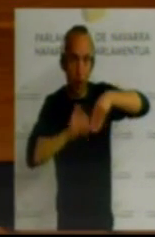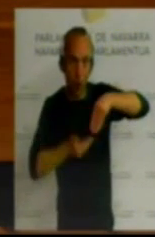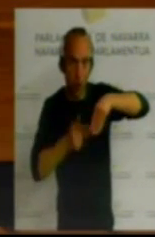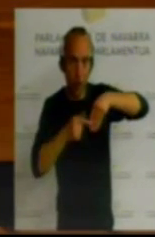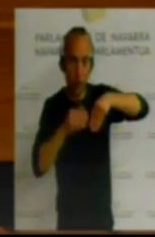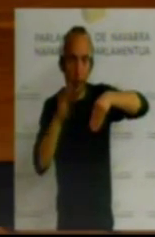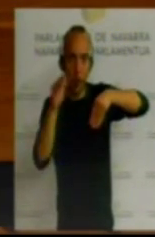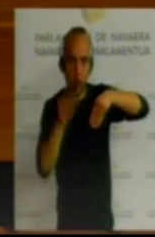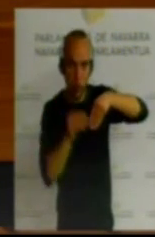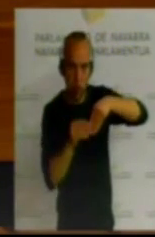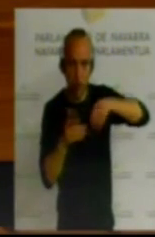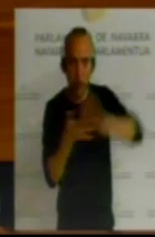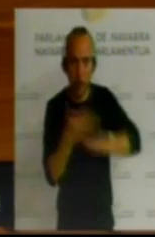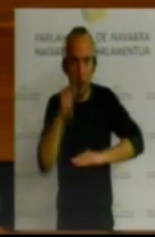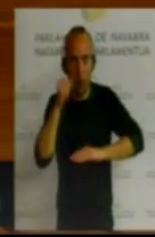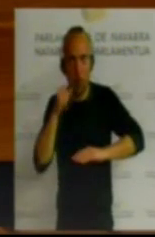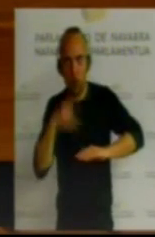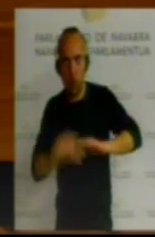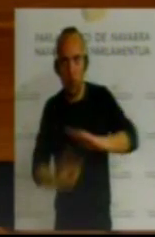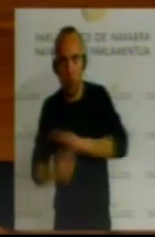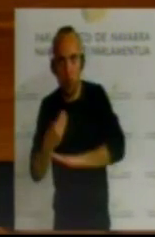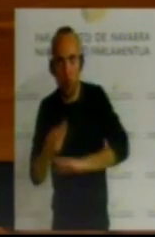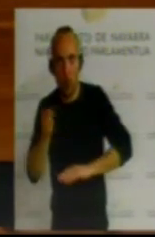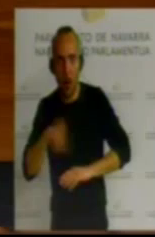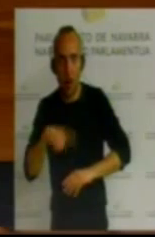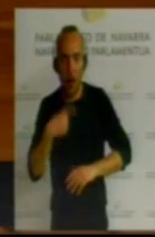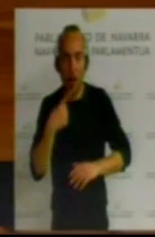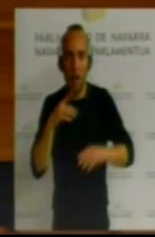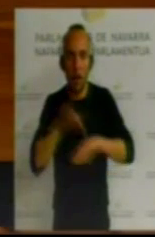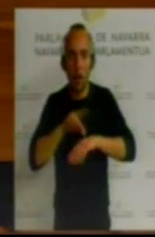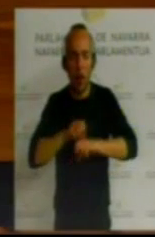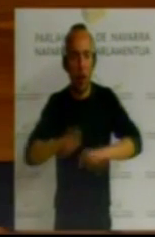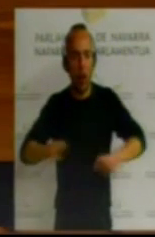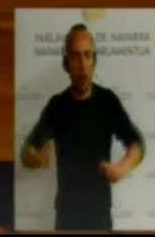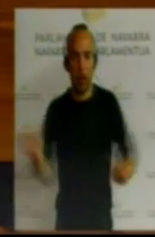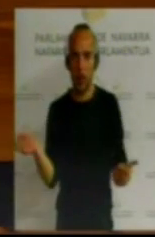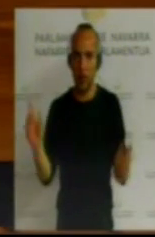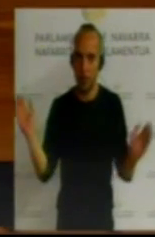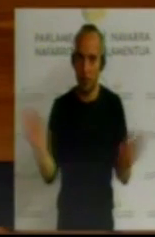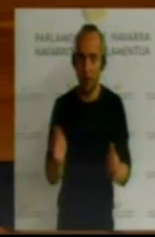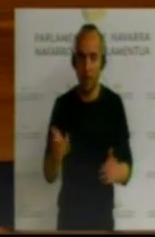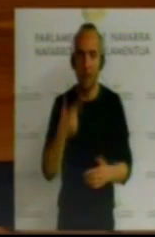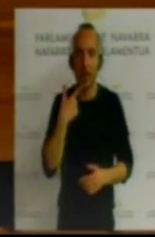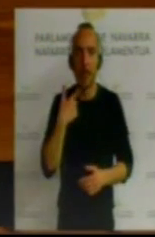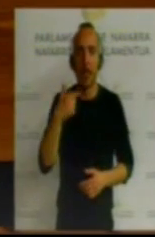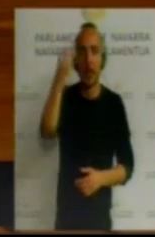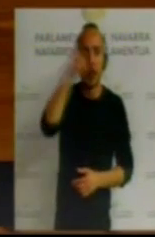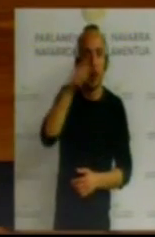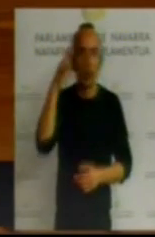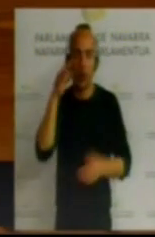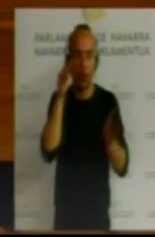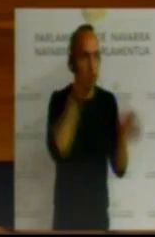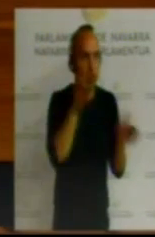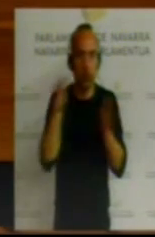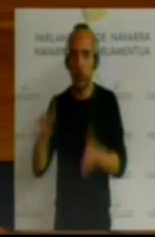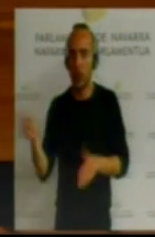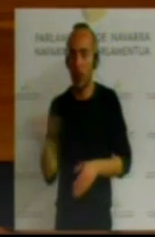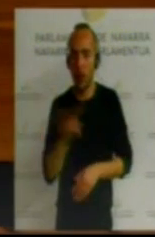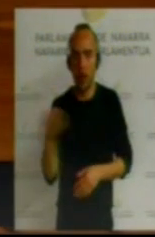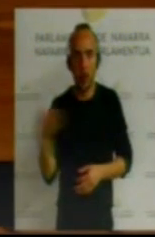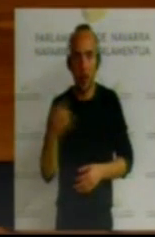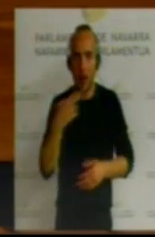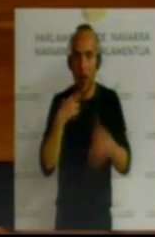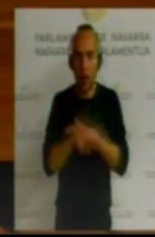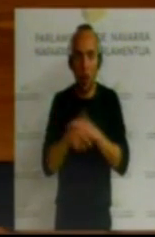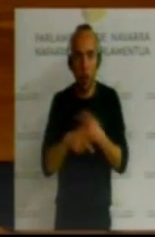evitando el progreso de la enfermedad. No dejemos de lado el sesgo de género en salud. Disponemos de los recursos suficientes para hacerlo.